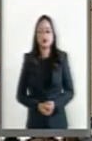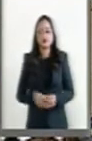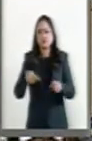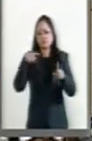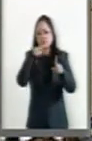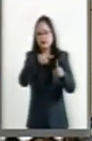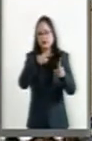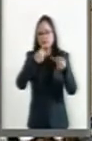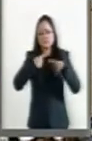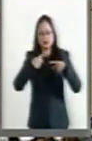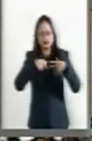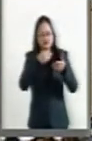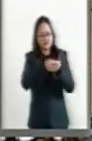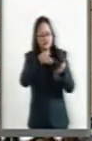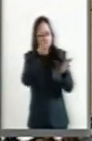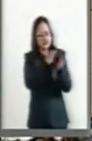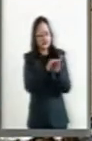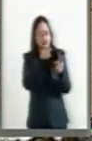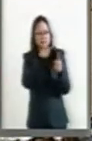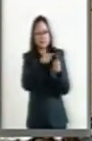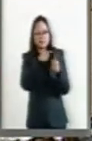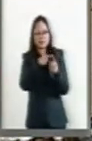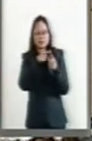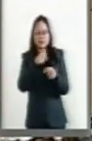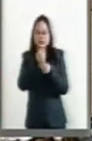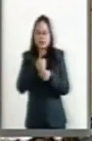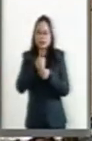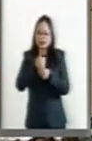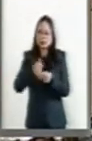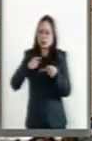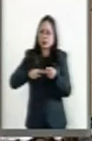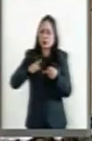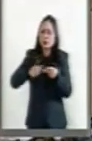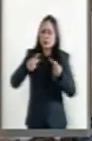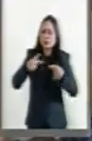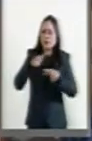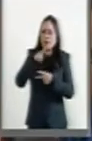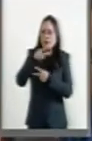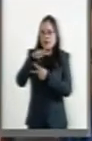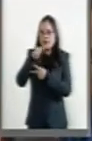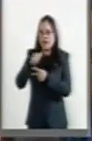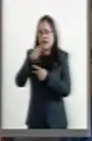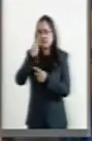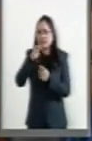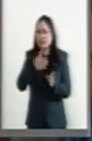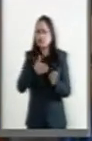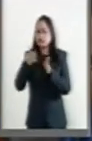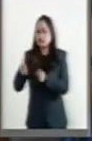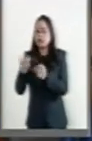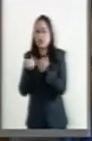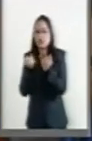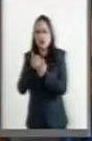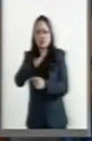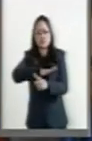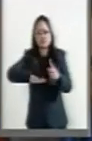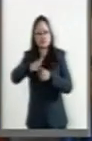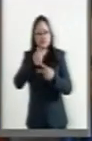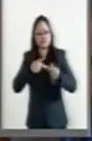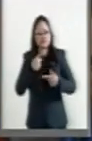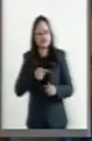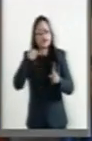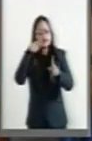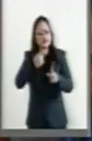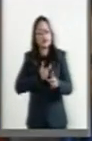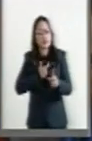de un héroe, hablar de un mártir, hablar de una víctima, es hablar también de sus victimarios. El objetivo de la medalla